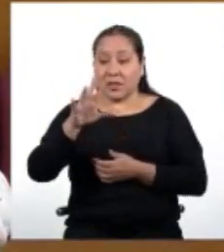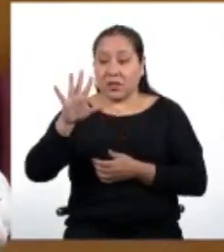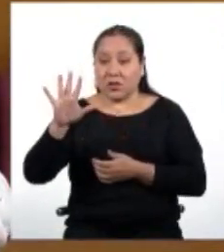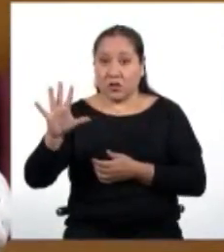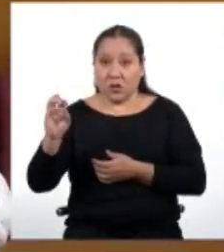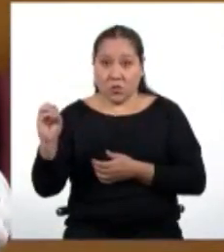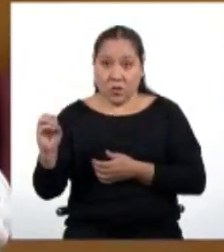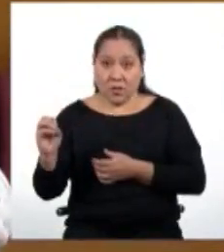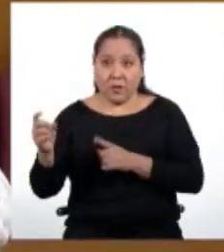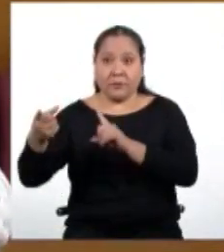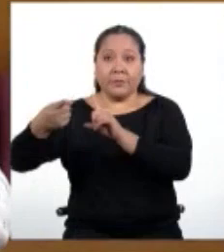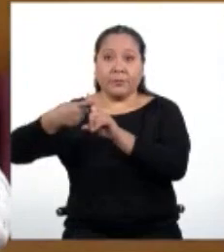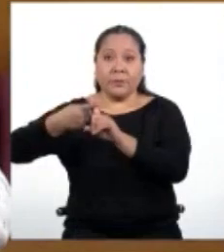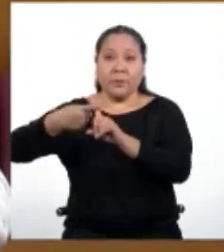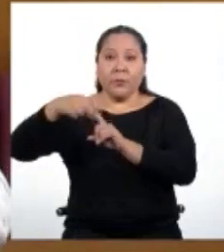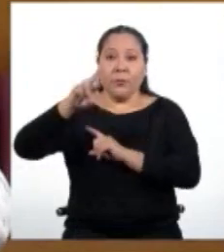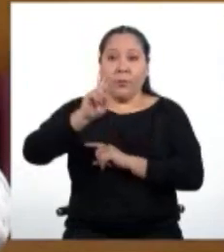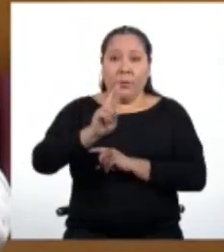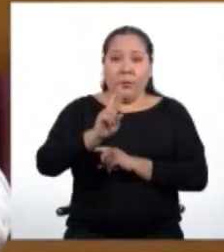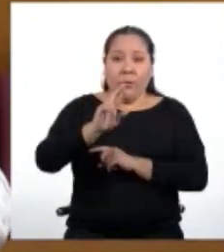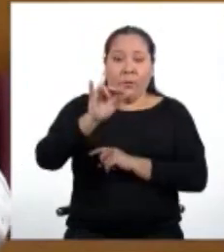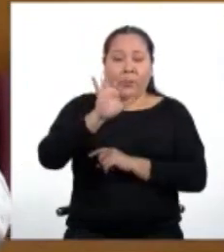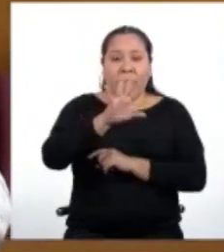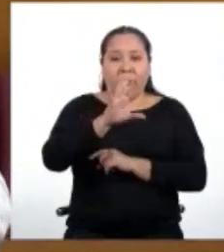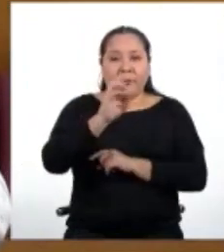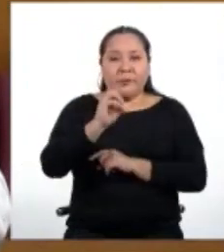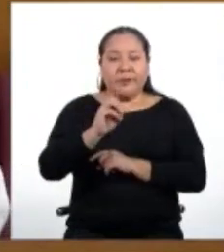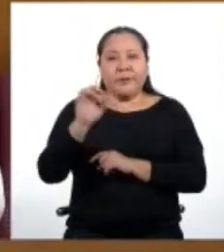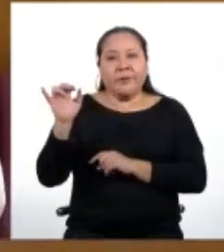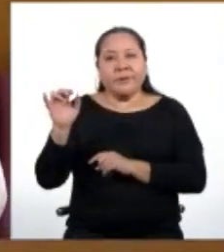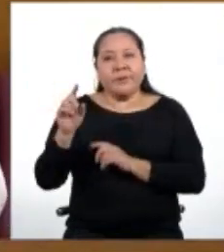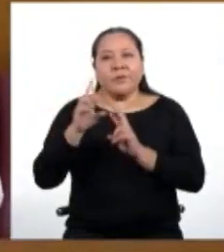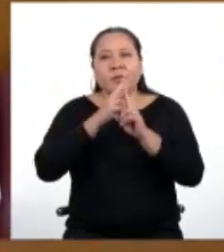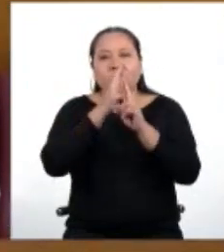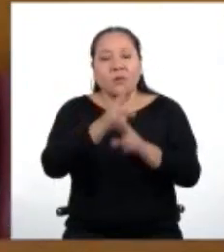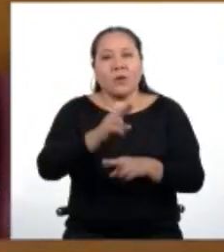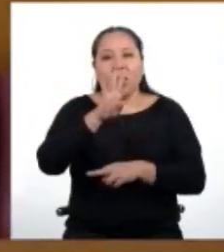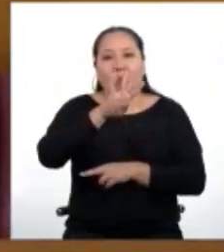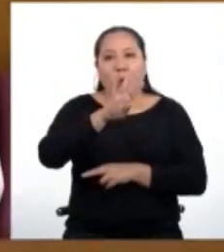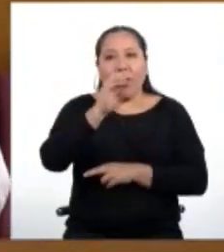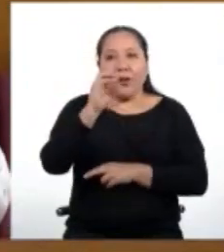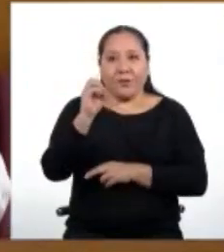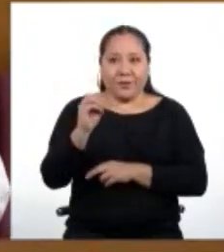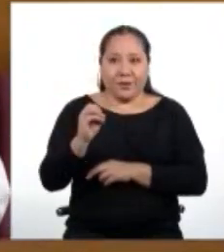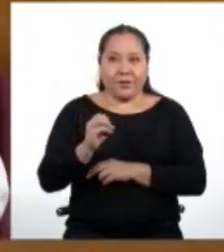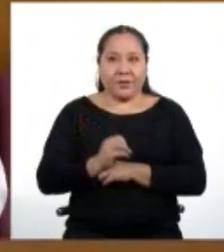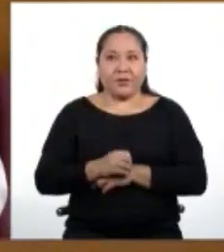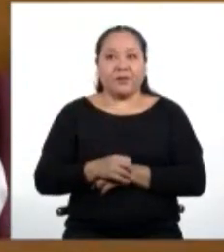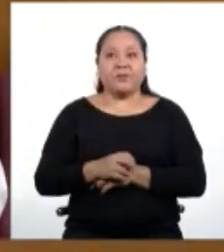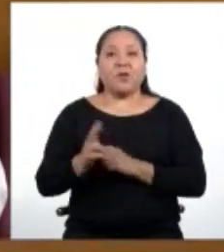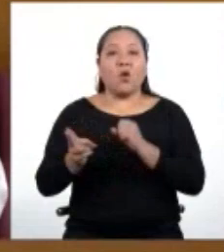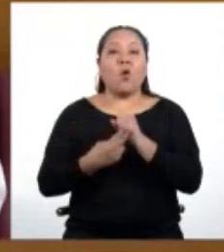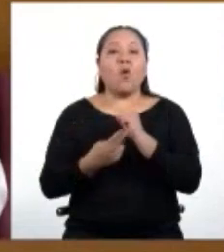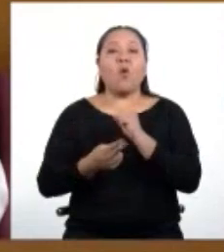más la razón que es de 50 soles. Obtenemos 400 soles que ahorra el cuarto mes.